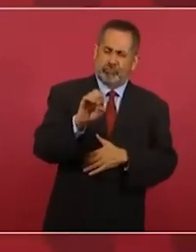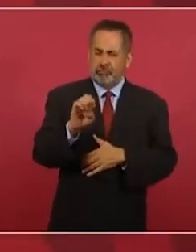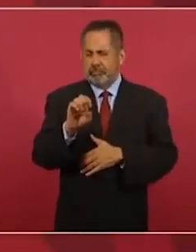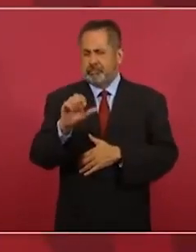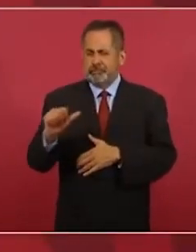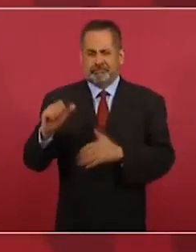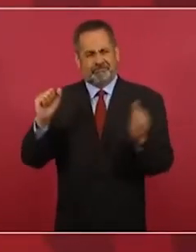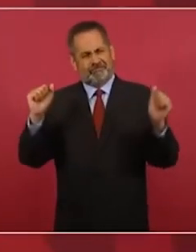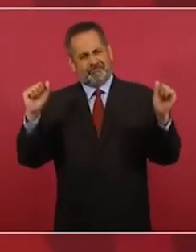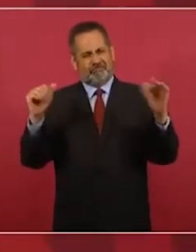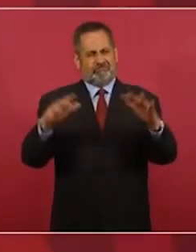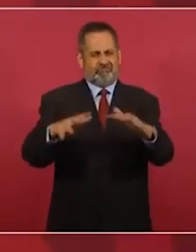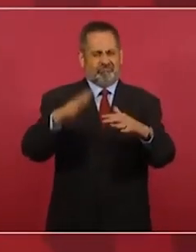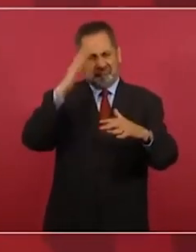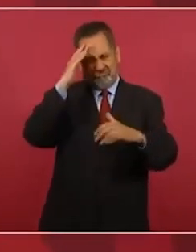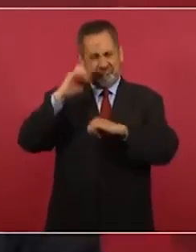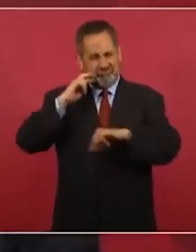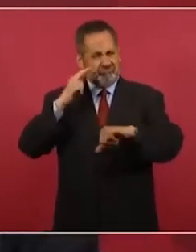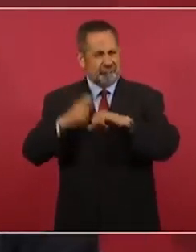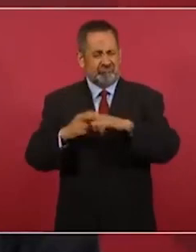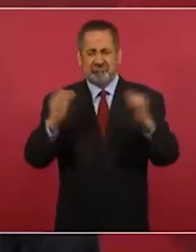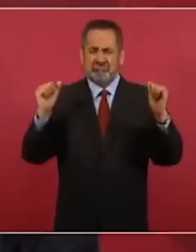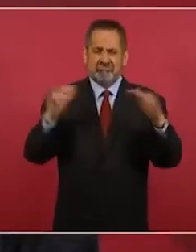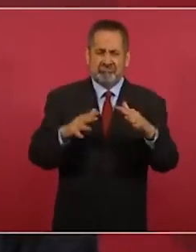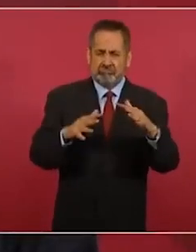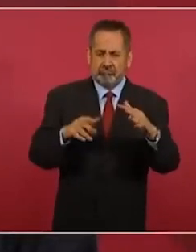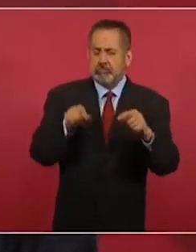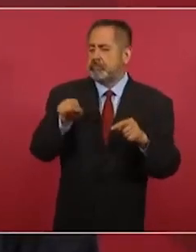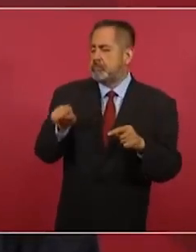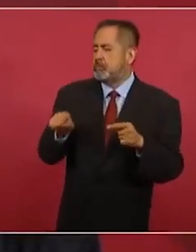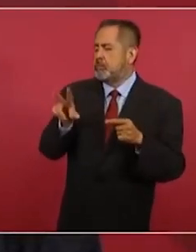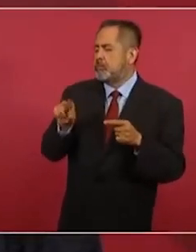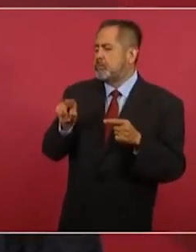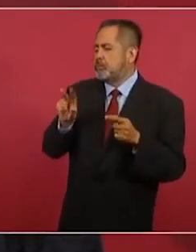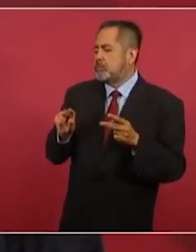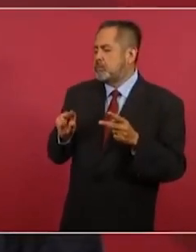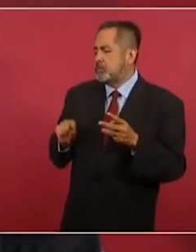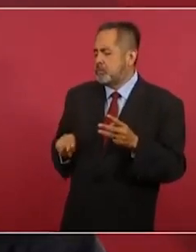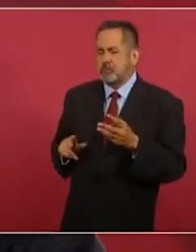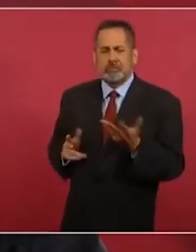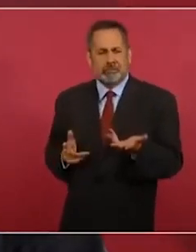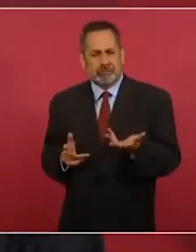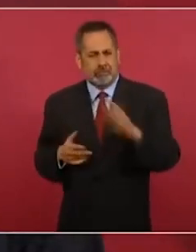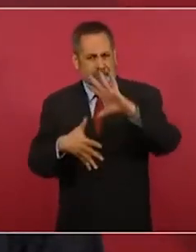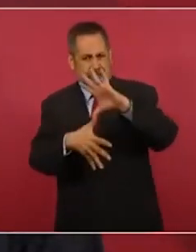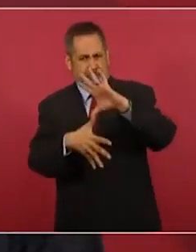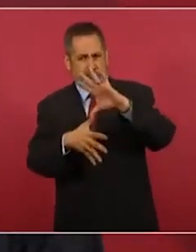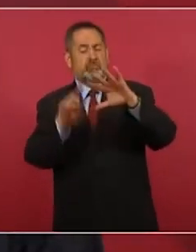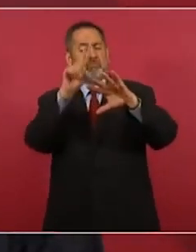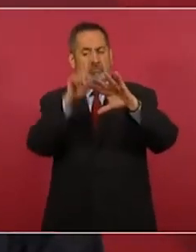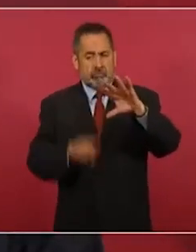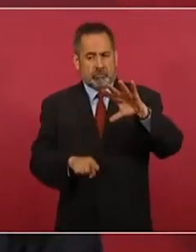sin todos los países de las Américas.